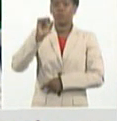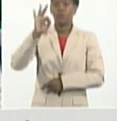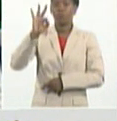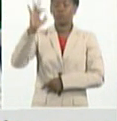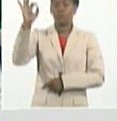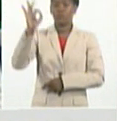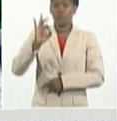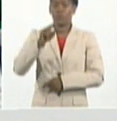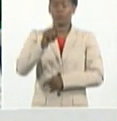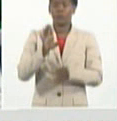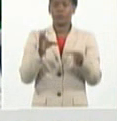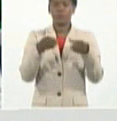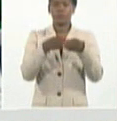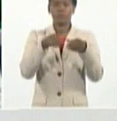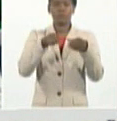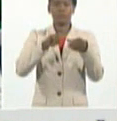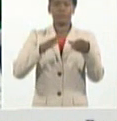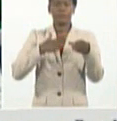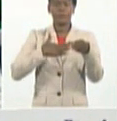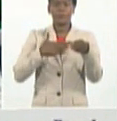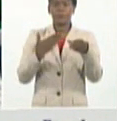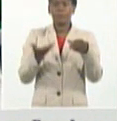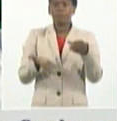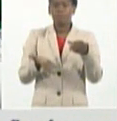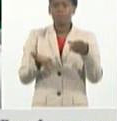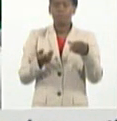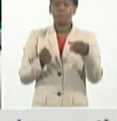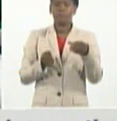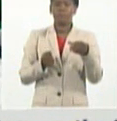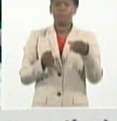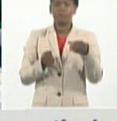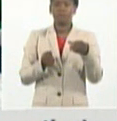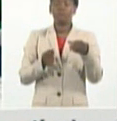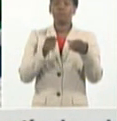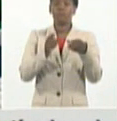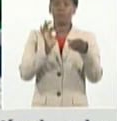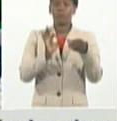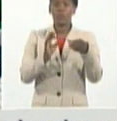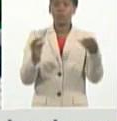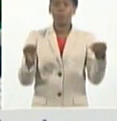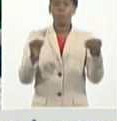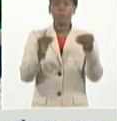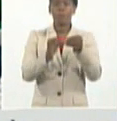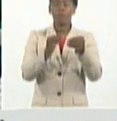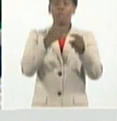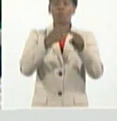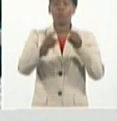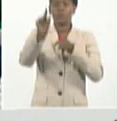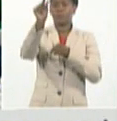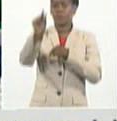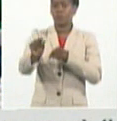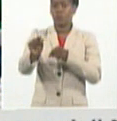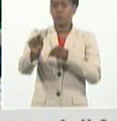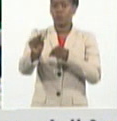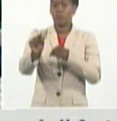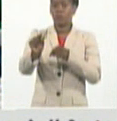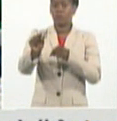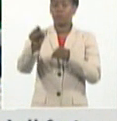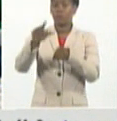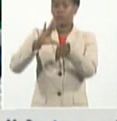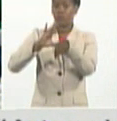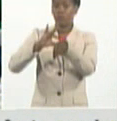consecuencias del contacto con casos confirmados ya